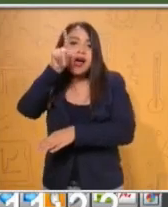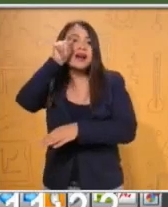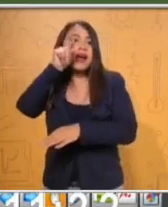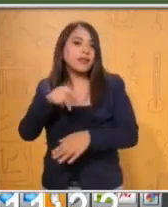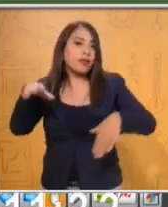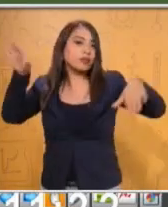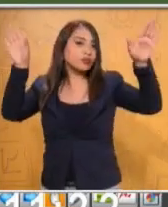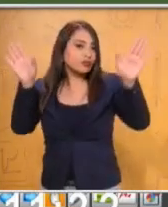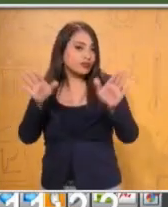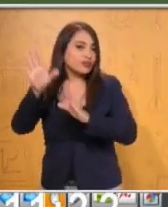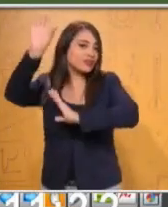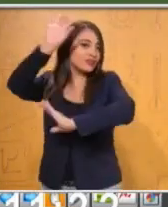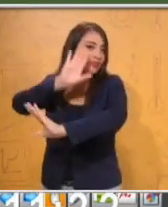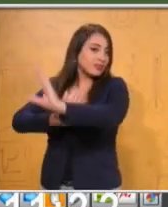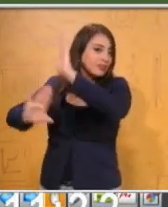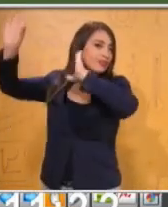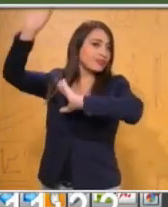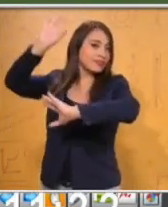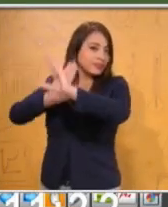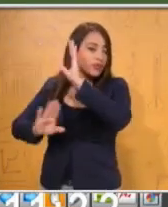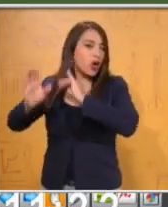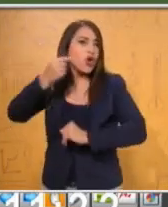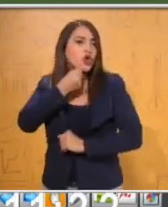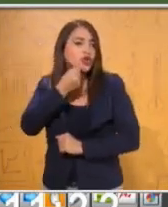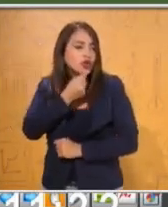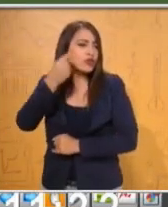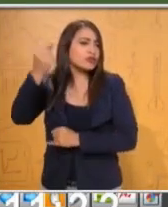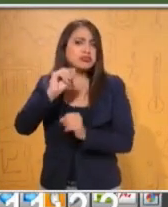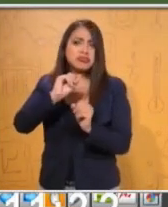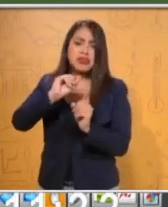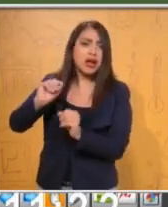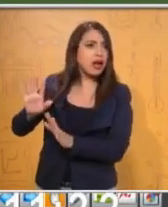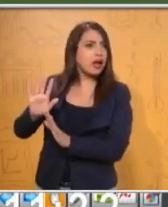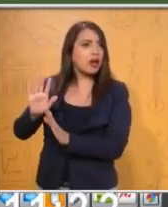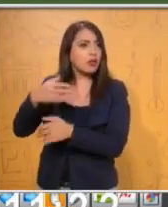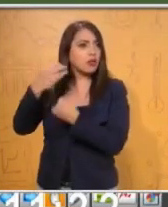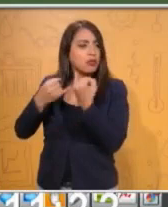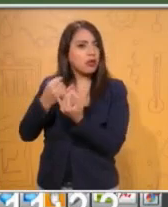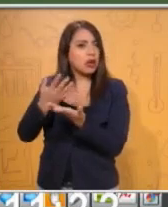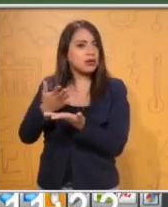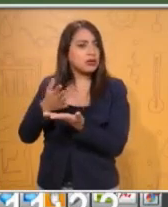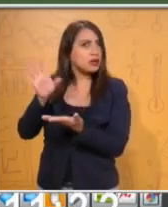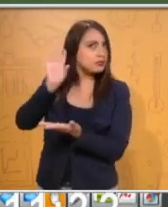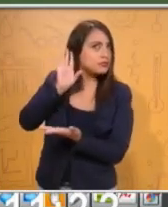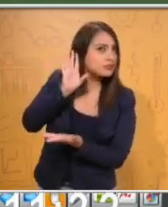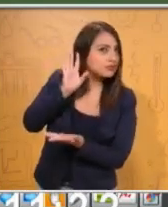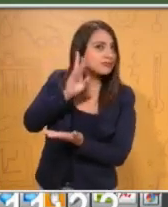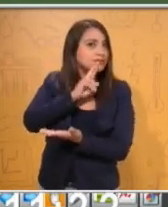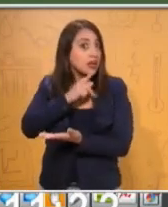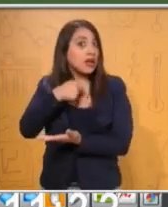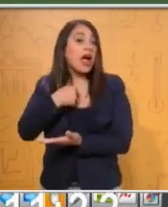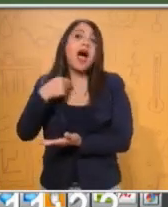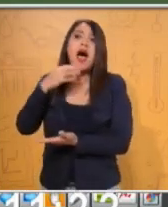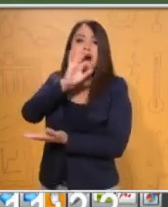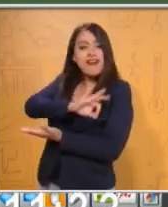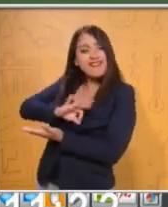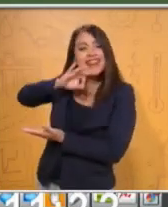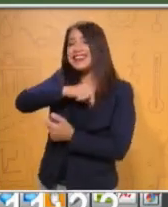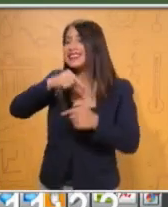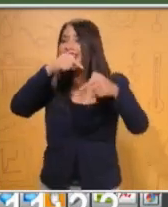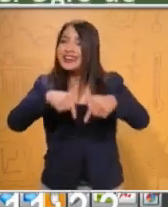dejaban de jugar para escuchar sus trinos. ¡Qué felices somos aquí! Se decían unos a otros.